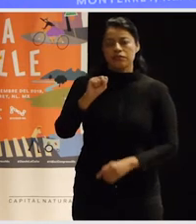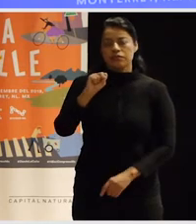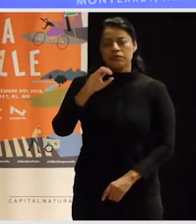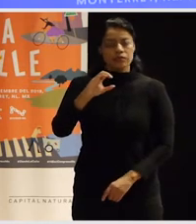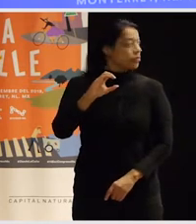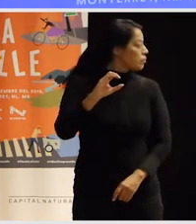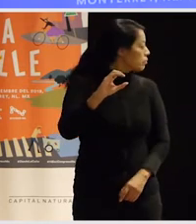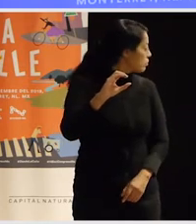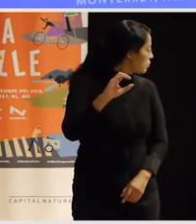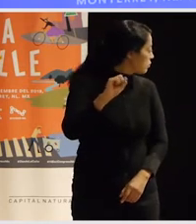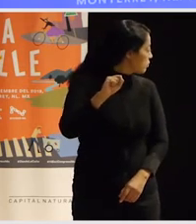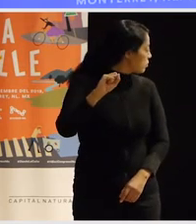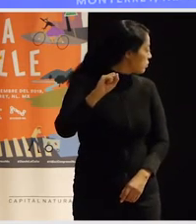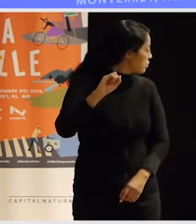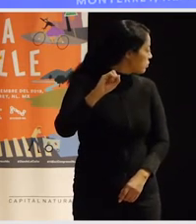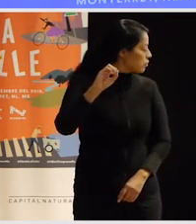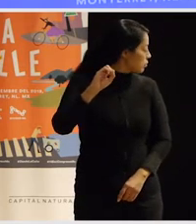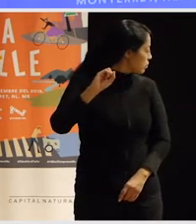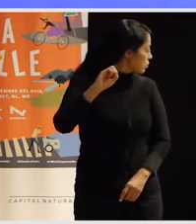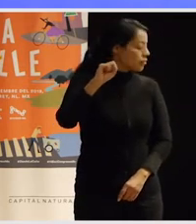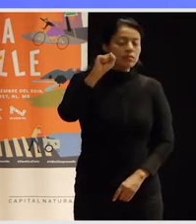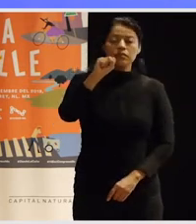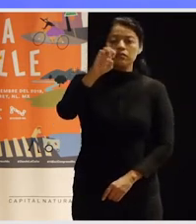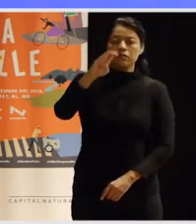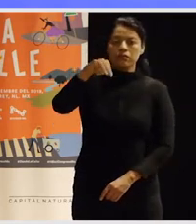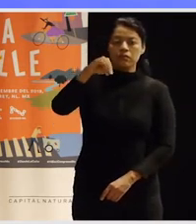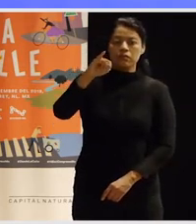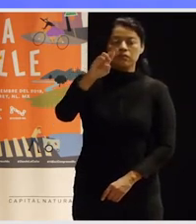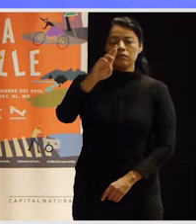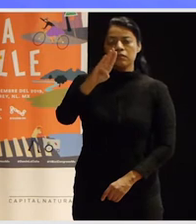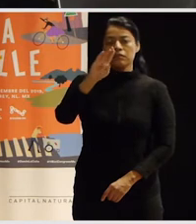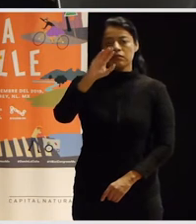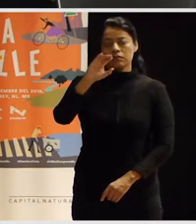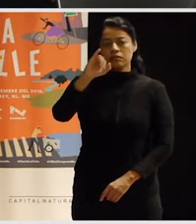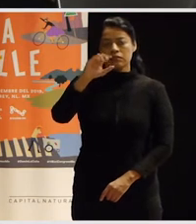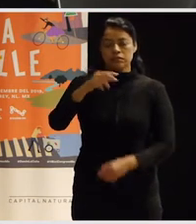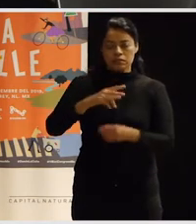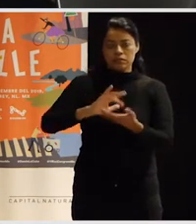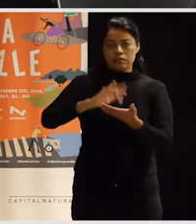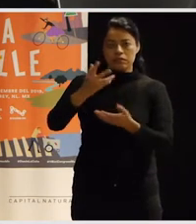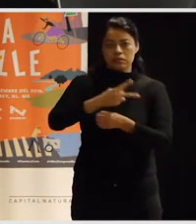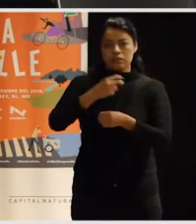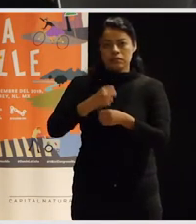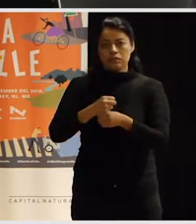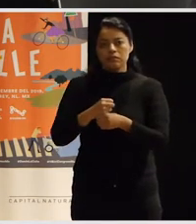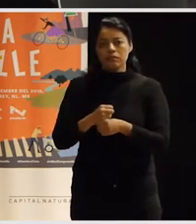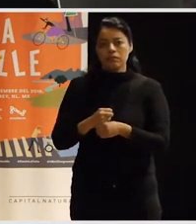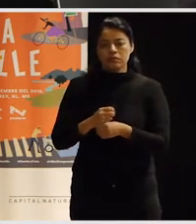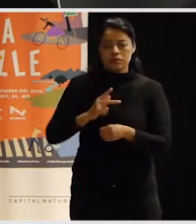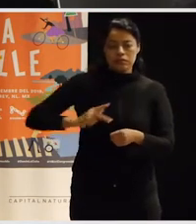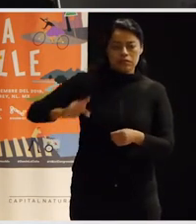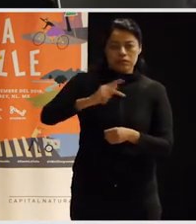me da mucho gusto estar acá y agradezco la invitación a Pueblo